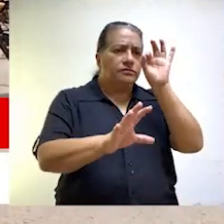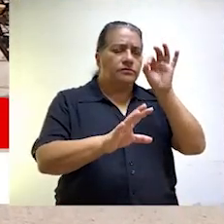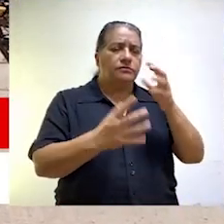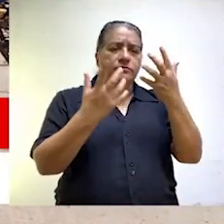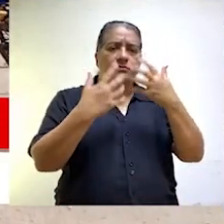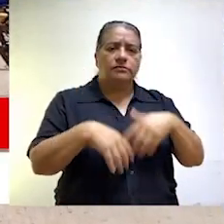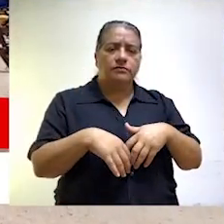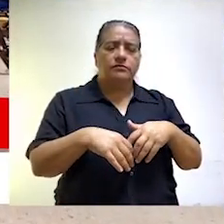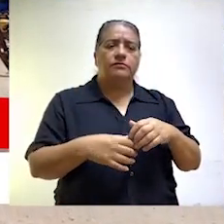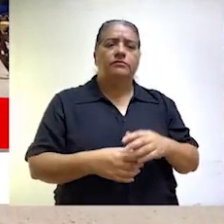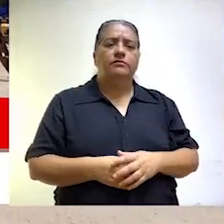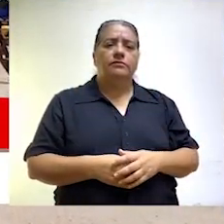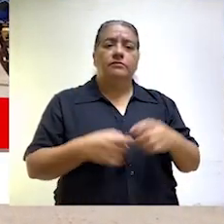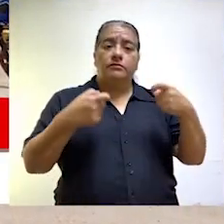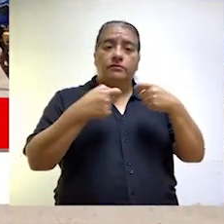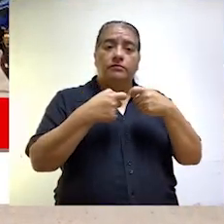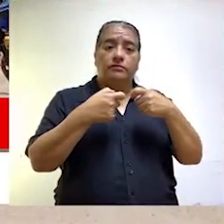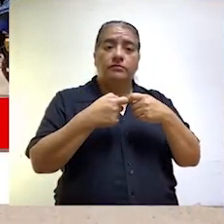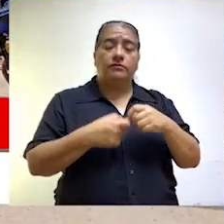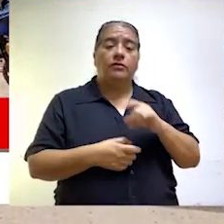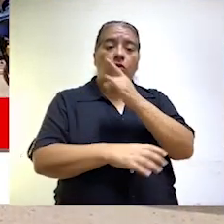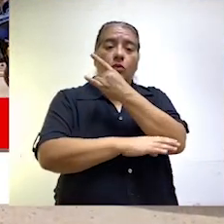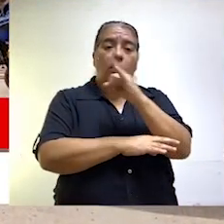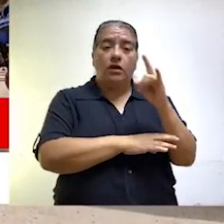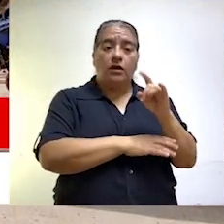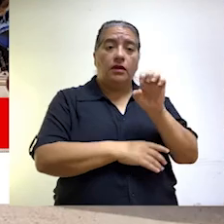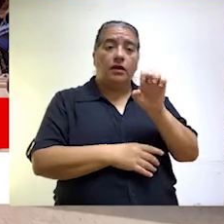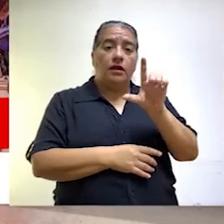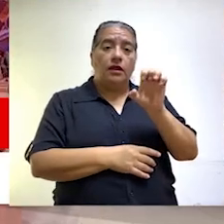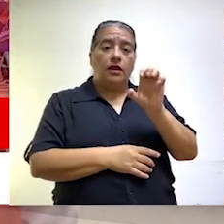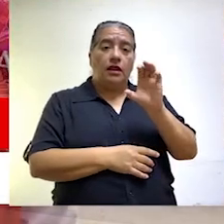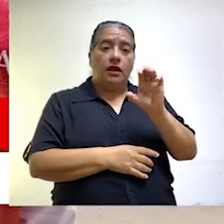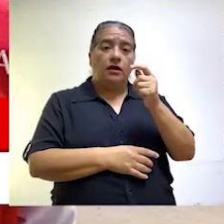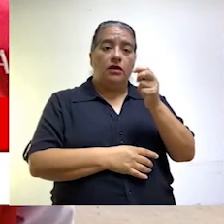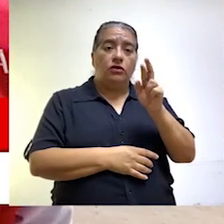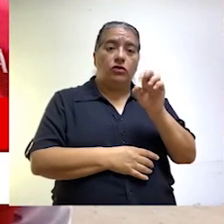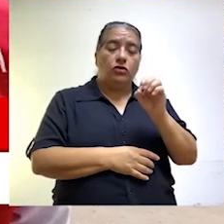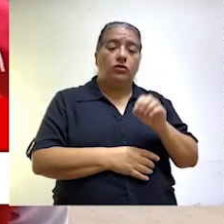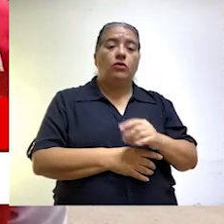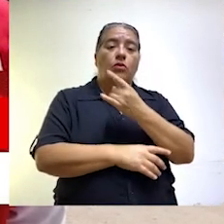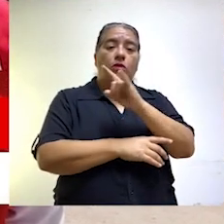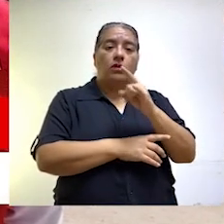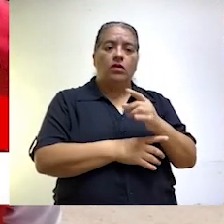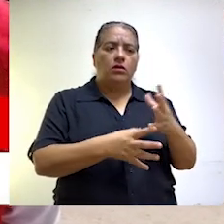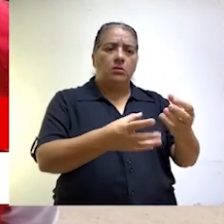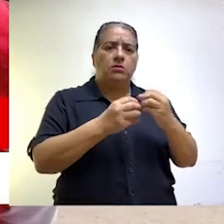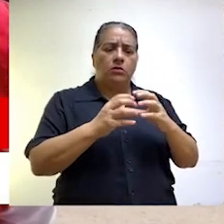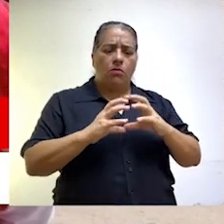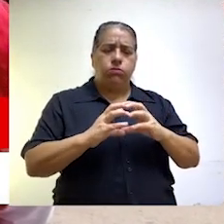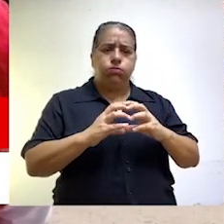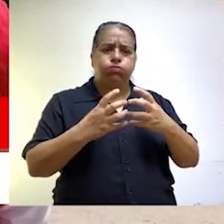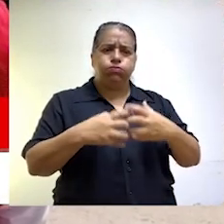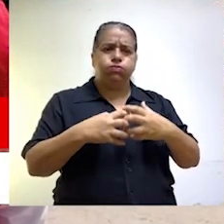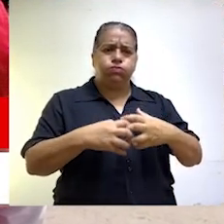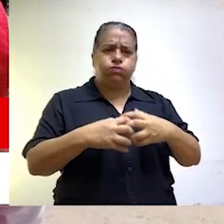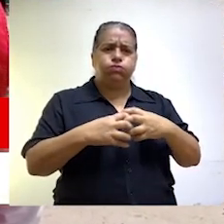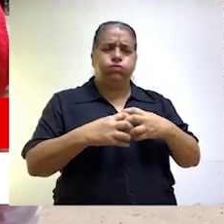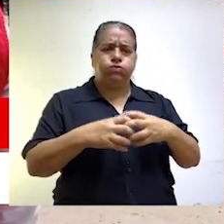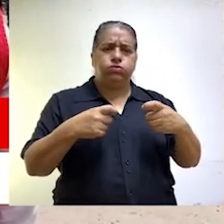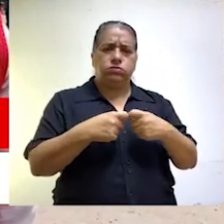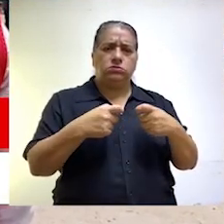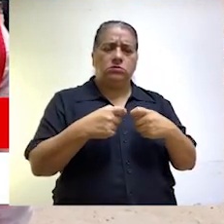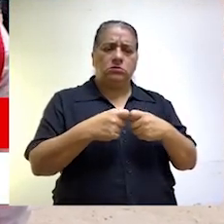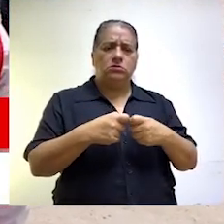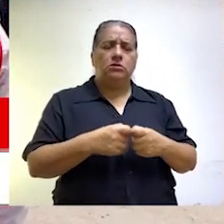Identificamos que la empresa concesionaria de electricidad de Ucayali Electro de la región Ucayali adquirió un transformador de potencia de